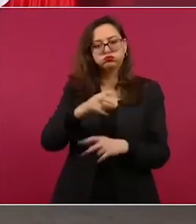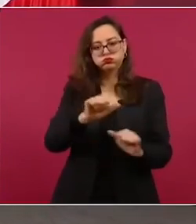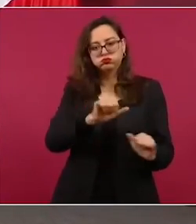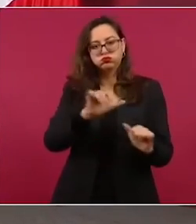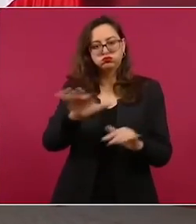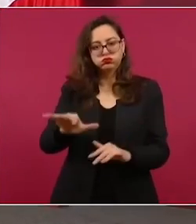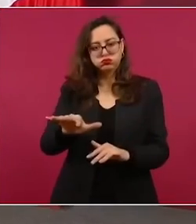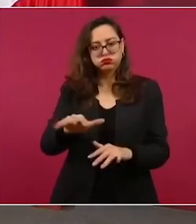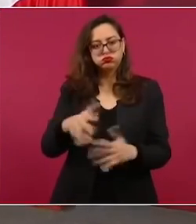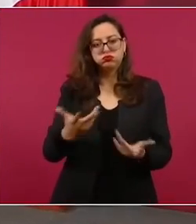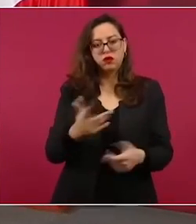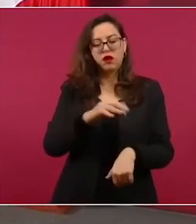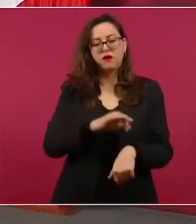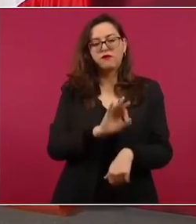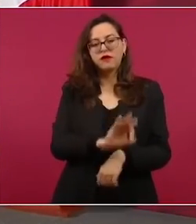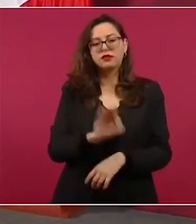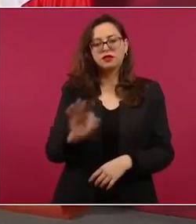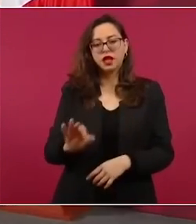cabo el día 14